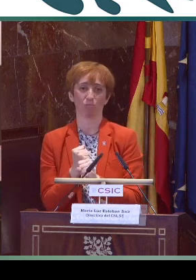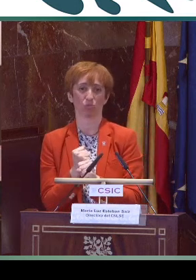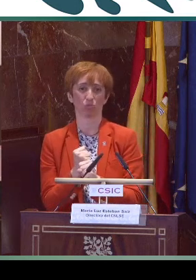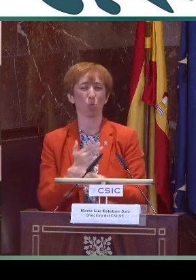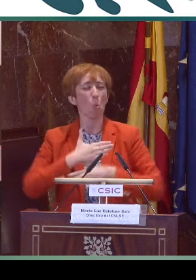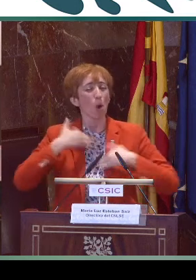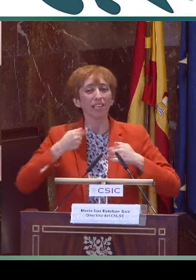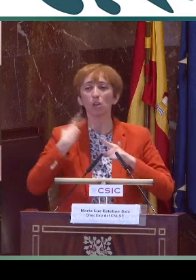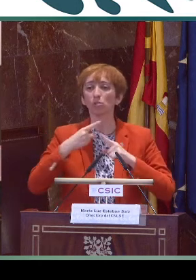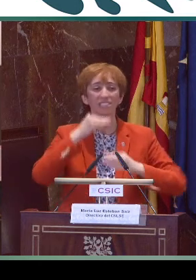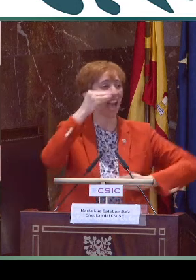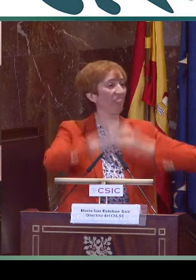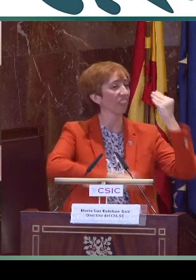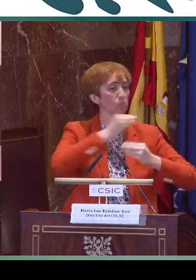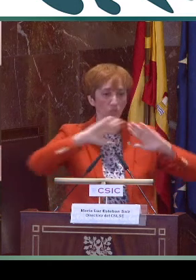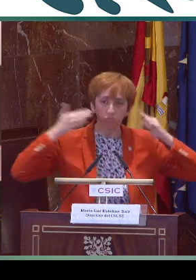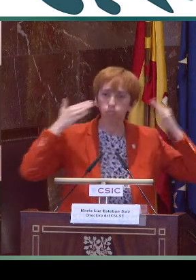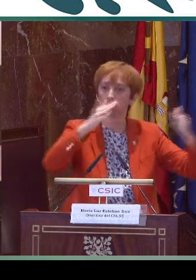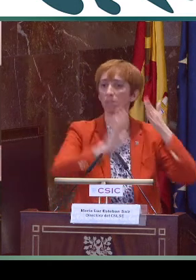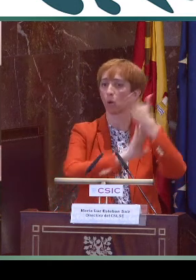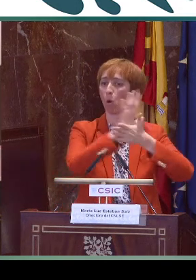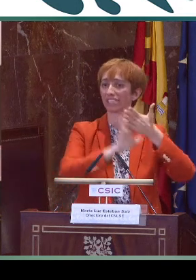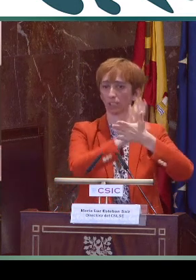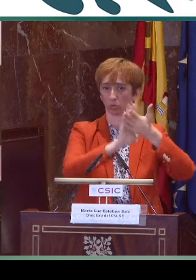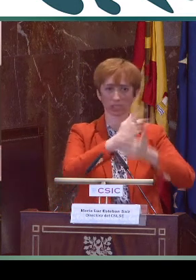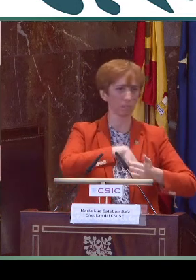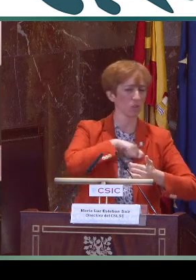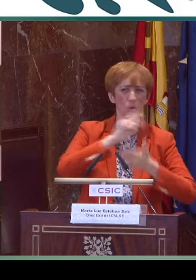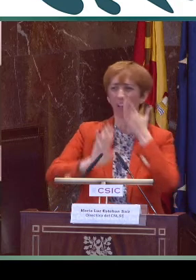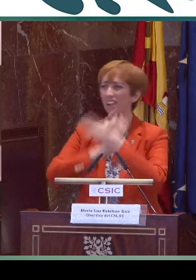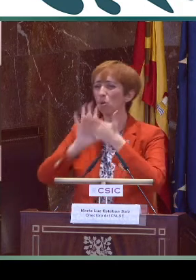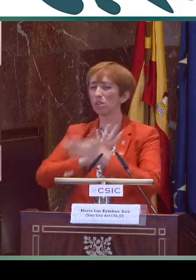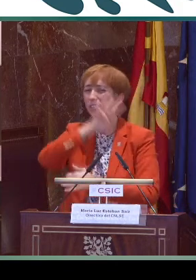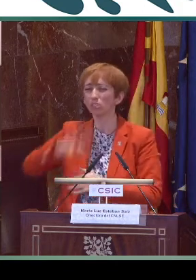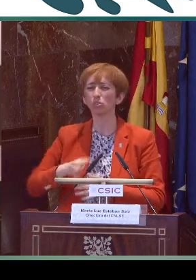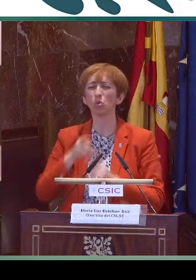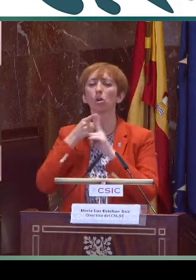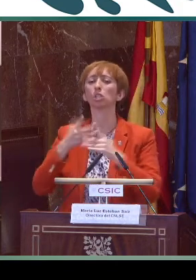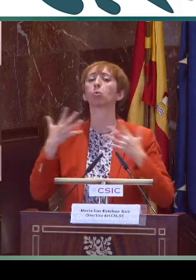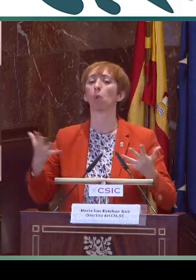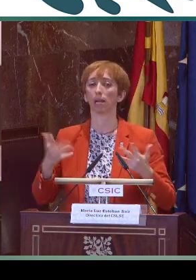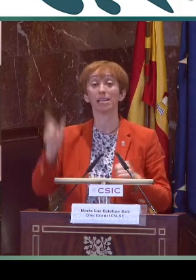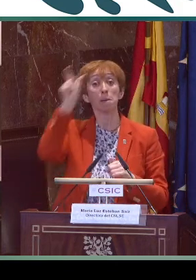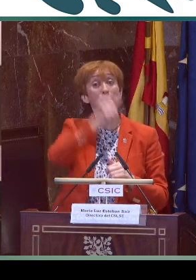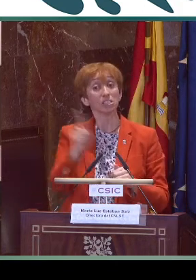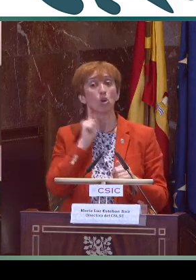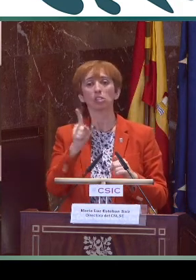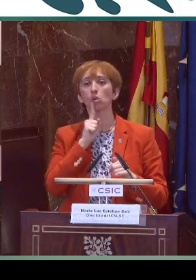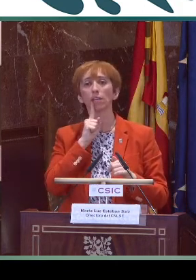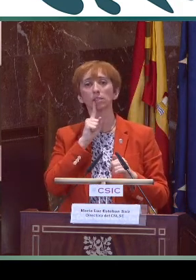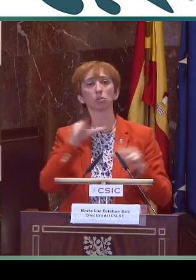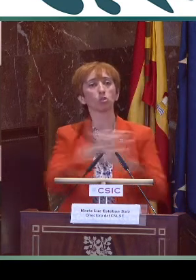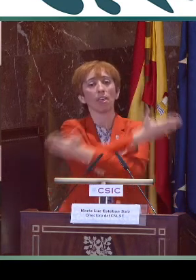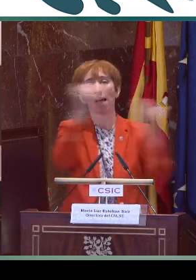participar en igualdad de condiciones. Para eso trabajamos, para eso nos centramos en este congreso, en la lengua de signos española y